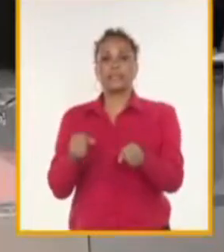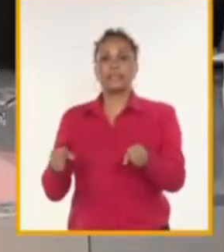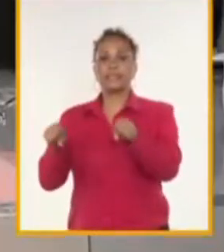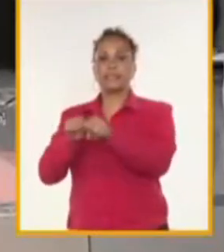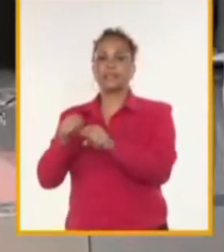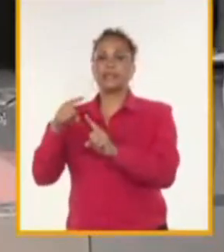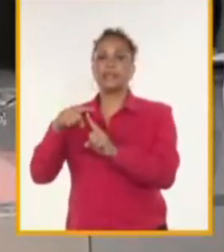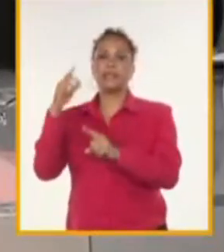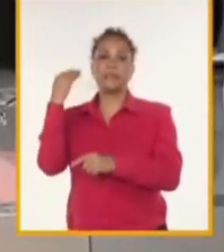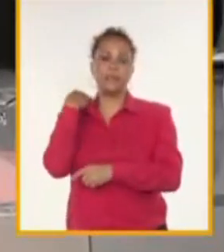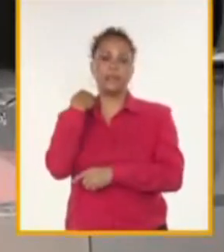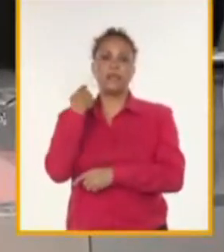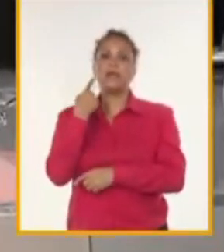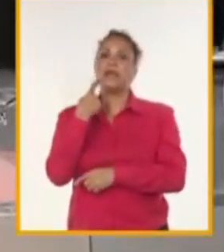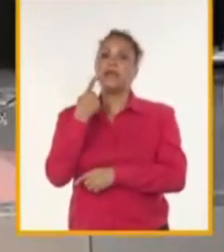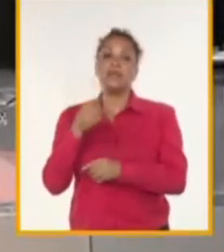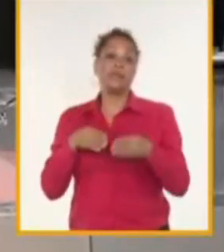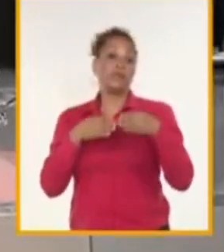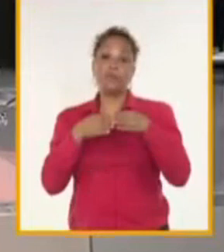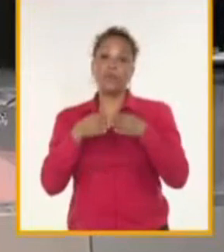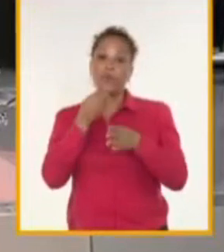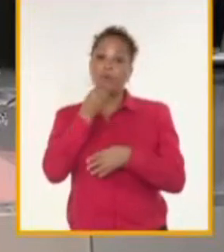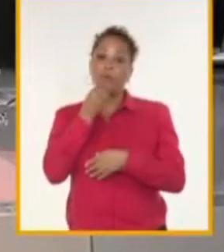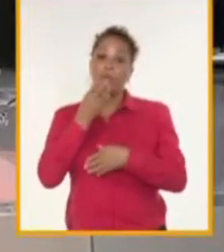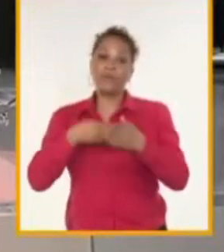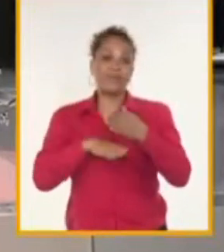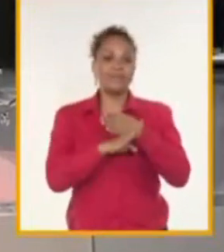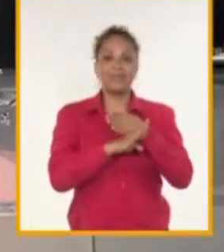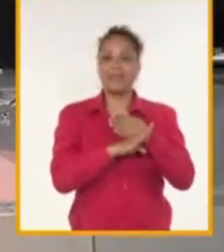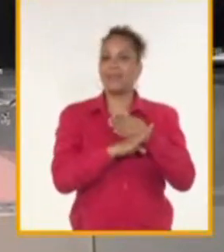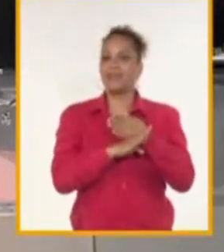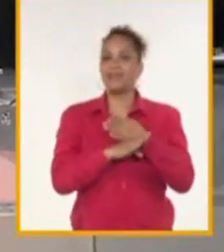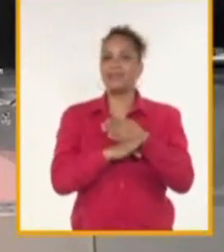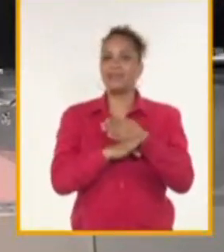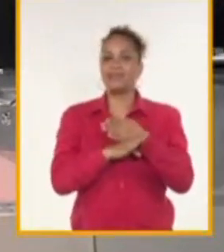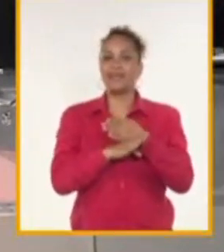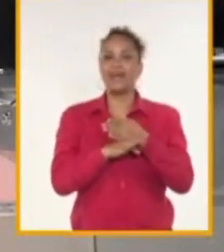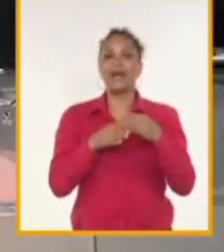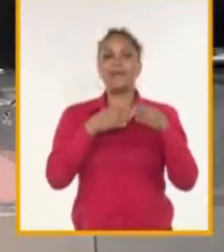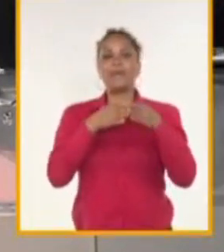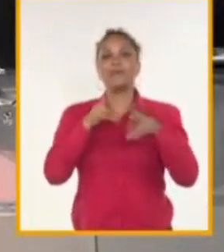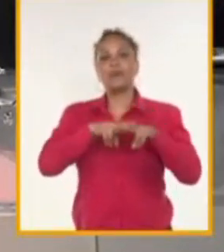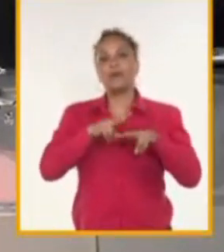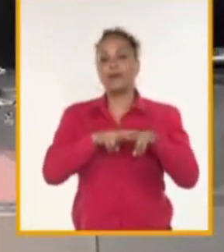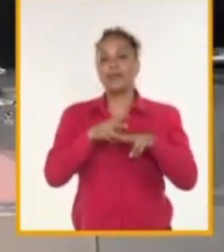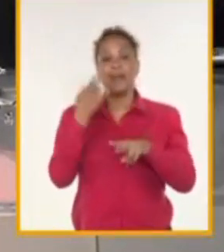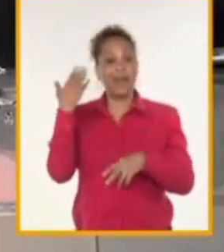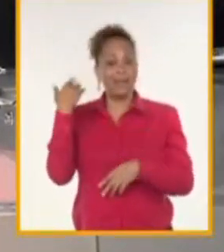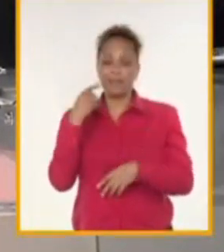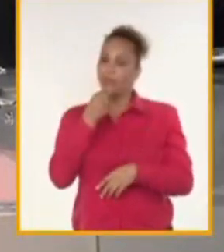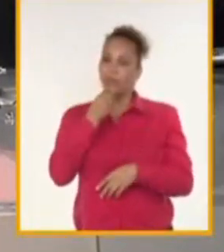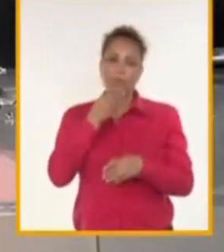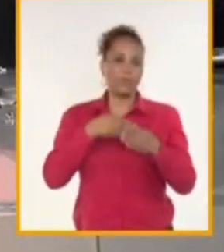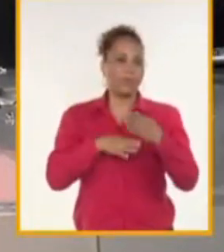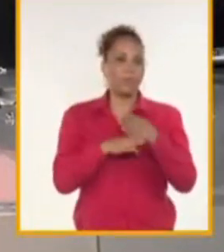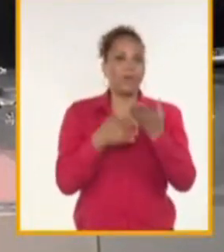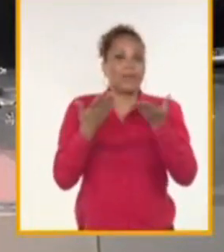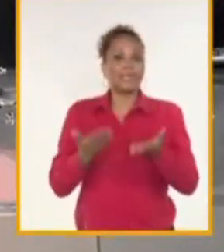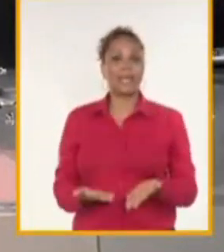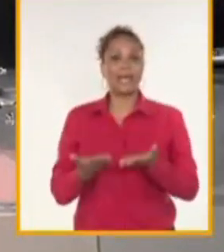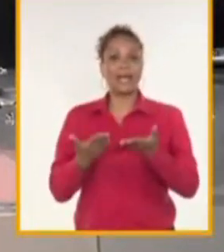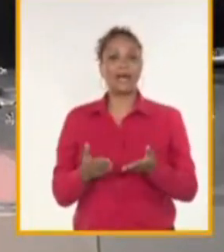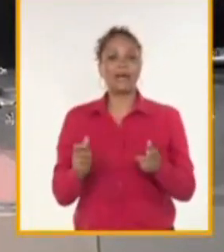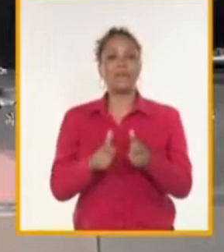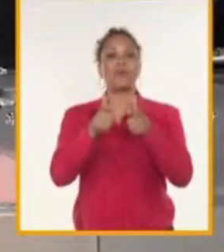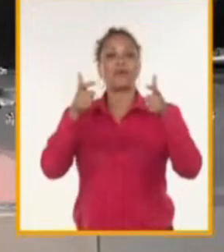no hubieran podido entrar al puerto de La Habana? Esos buques no hubiesen podido entrar al puerto de La Habana ni haber operado las cargas, sobre todo de proyectos, por